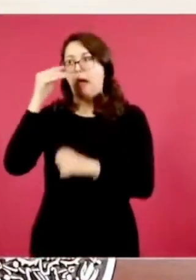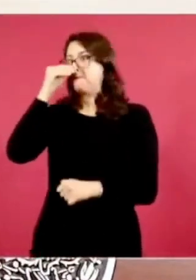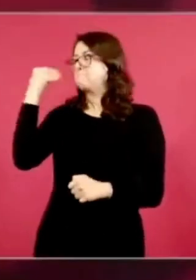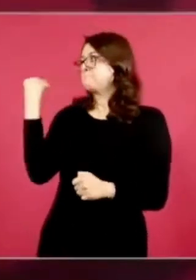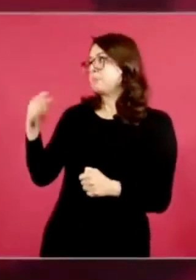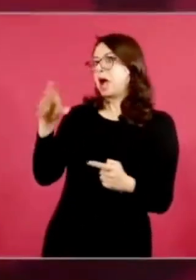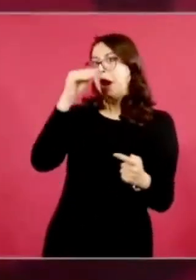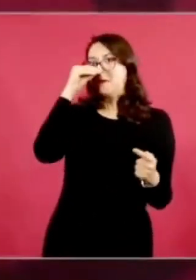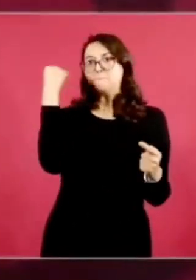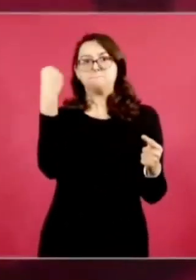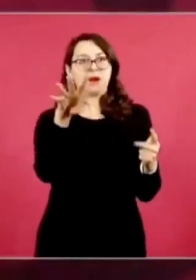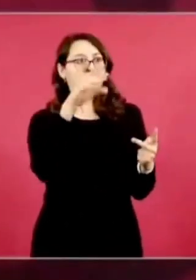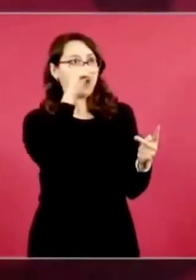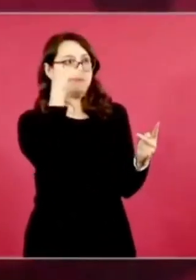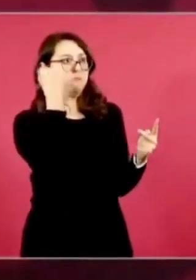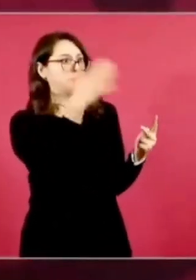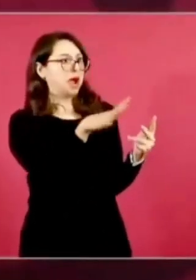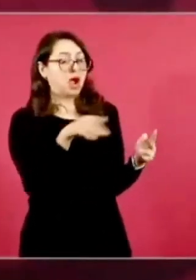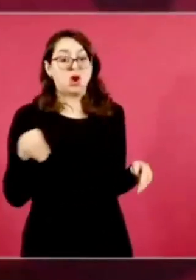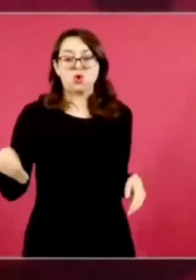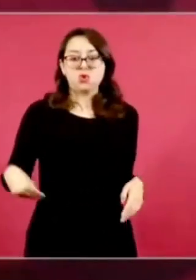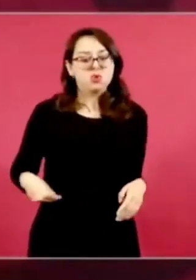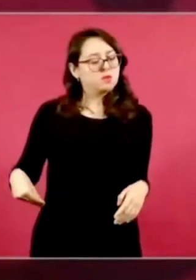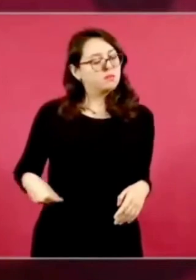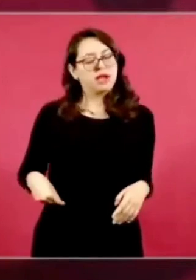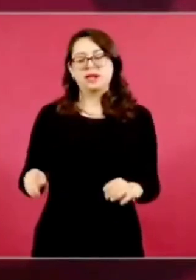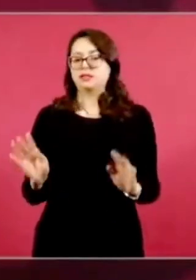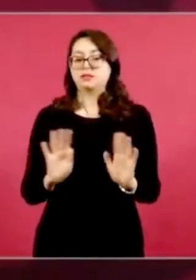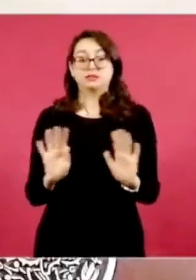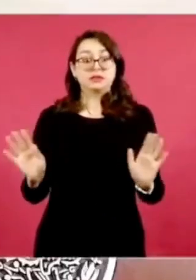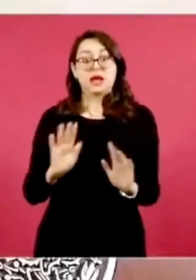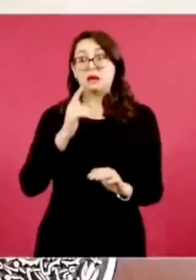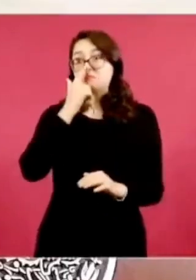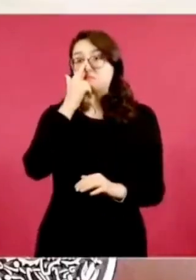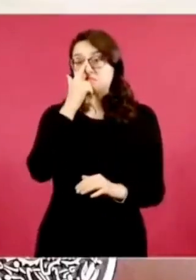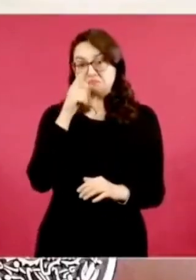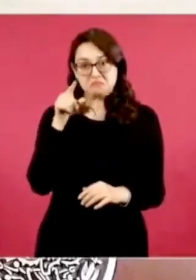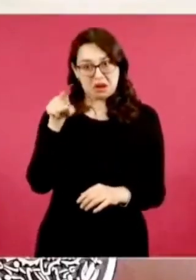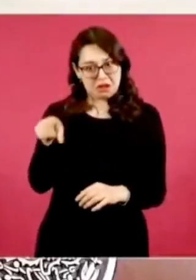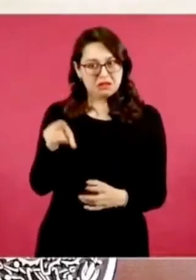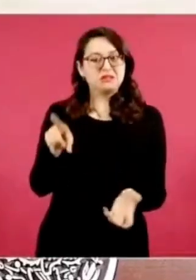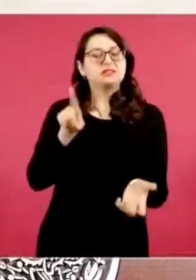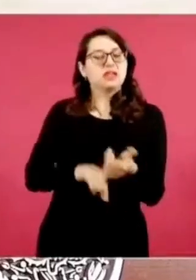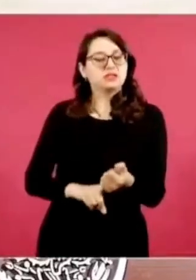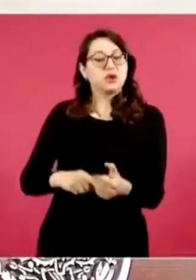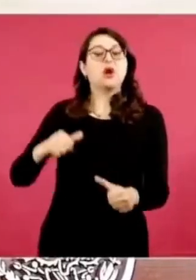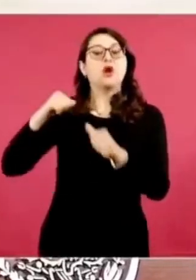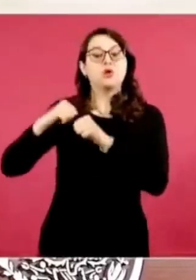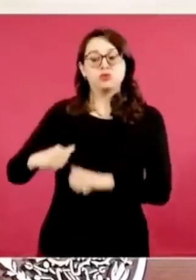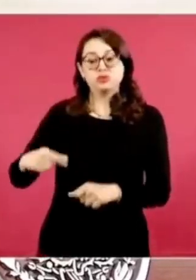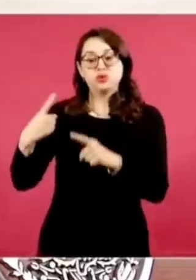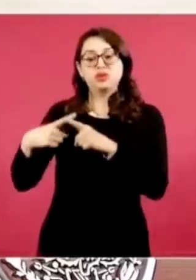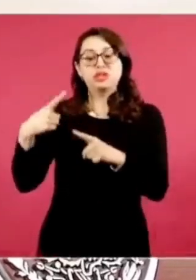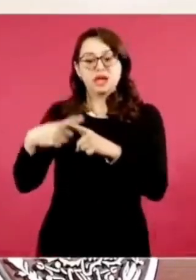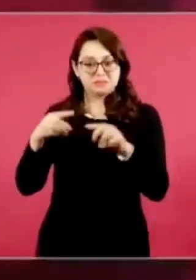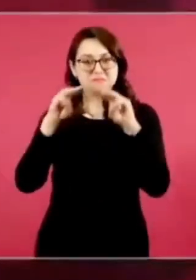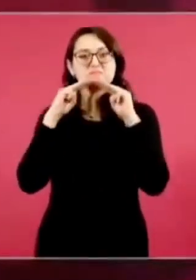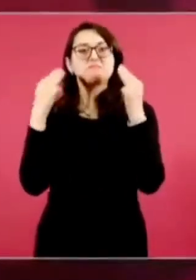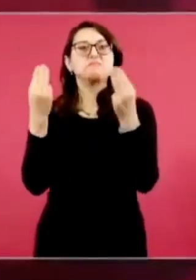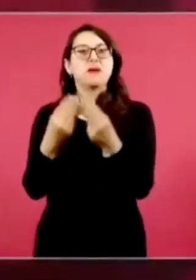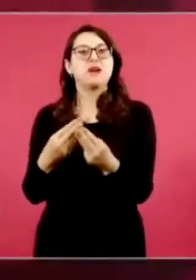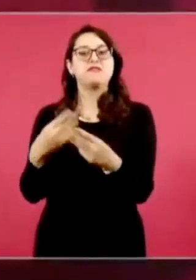ni siquiera por tratarse del cartel inmobiliario, no,